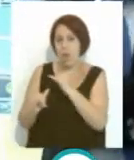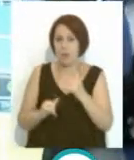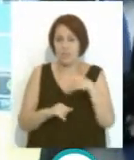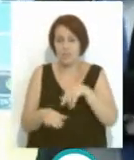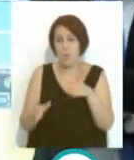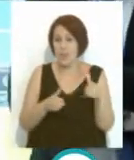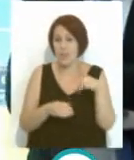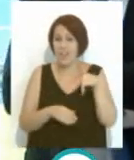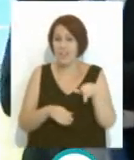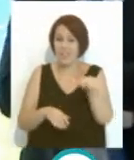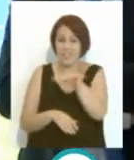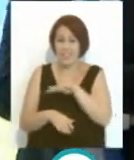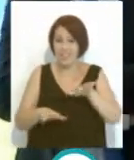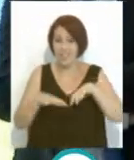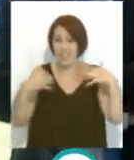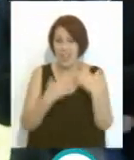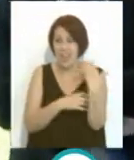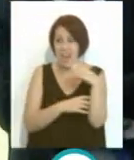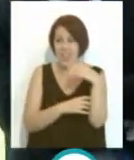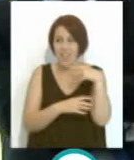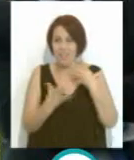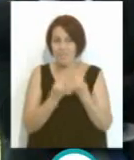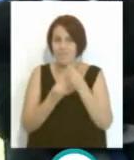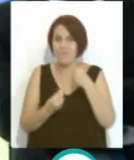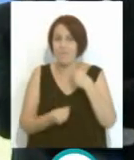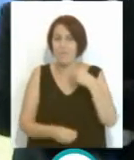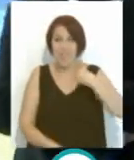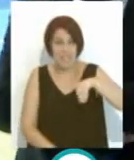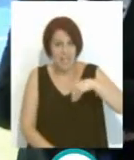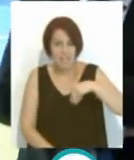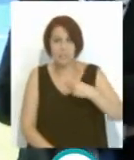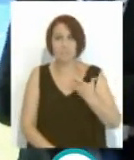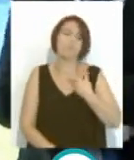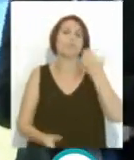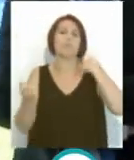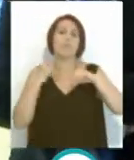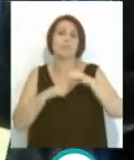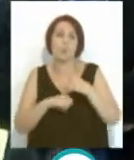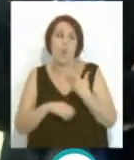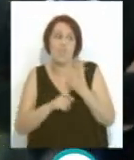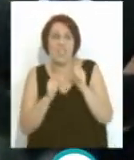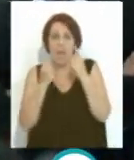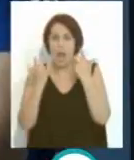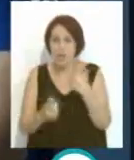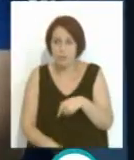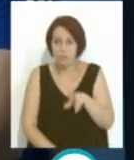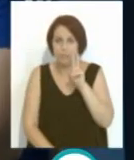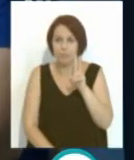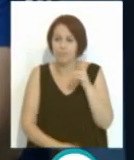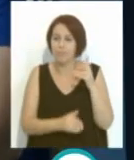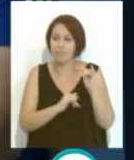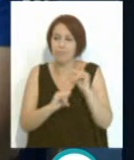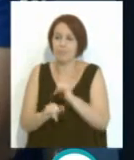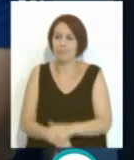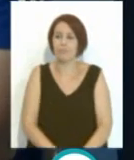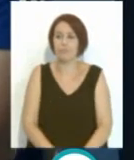este momento ahí en el coliseo aditano con el presidente, en fin, que es un acto institucional, que se les ve disfrutar.